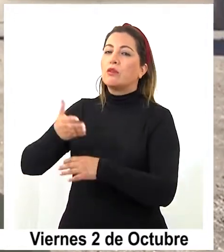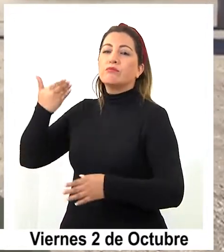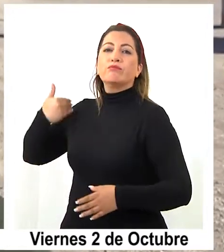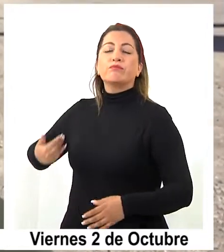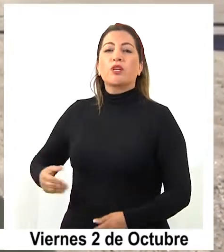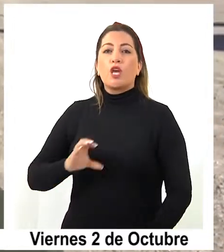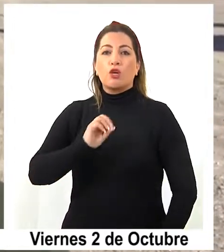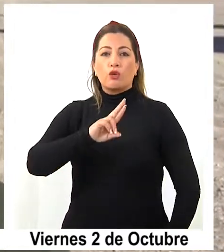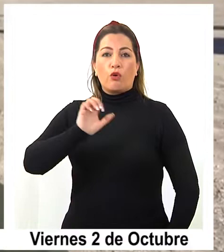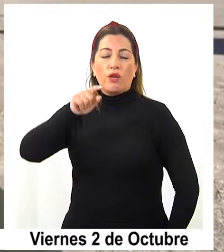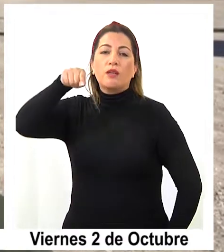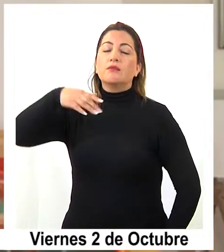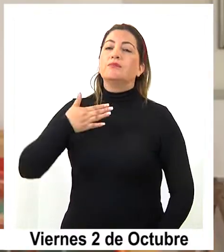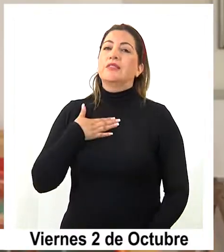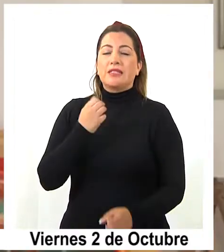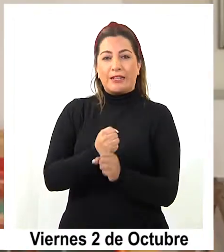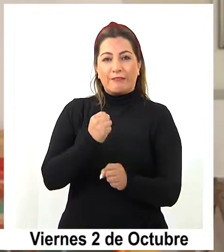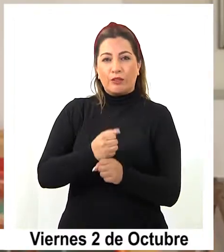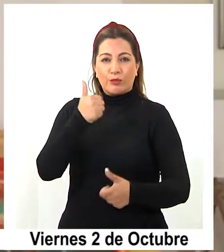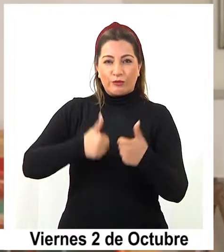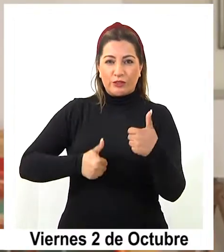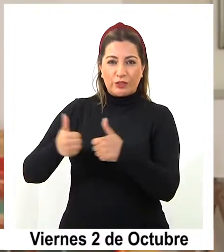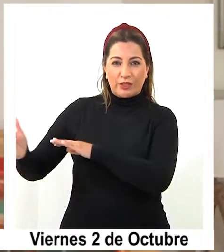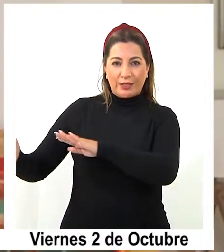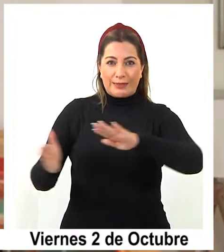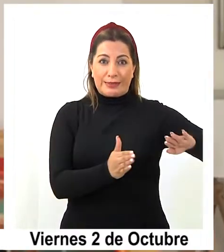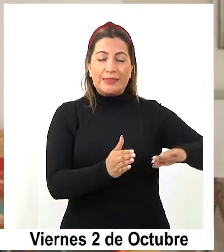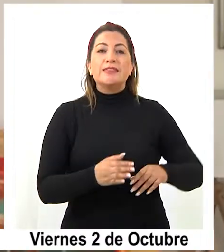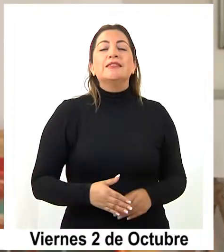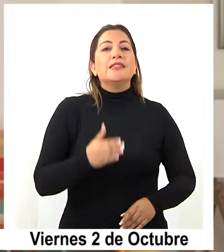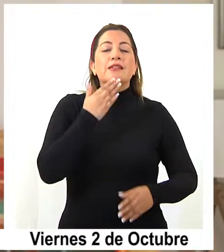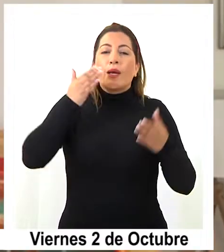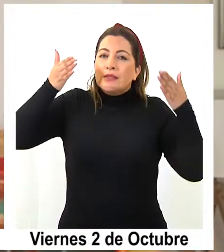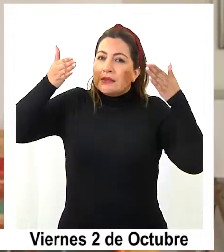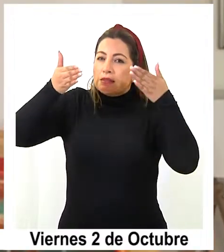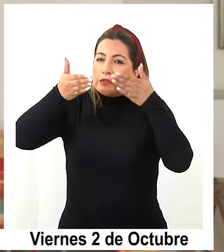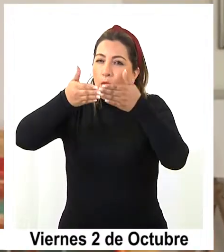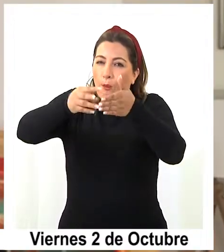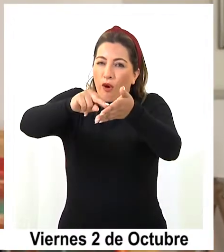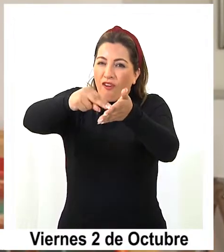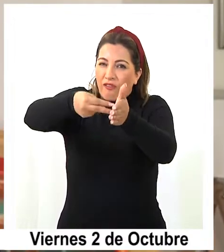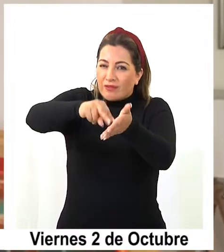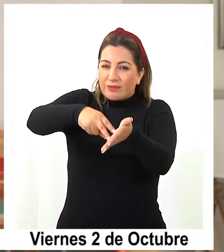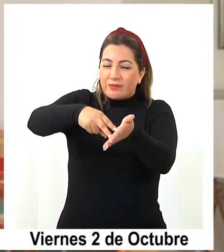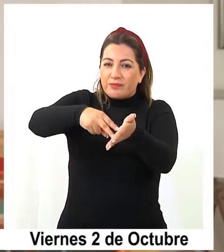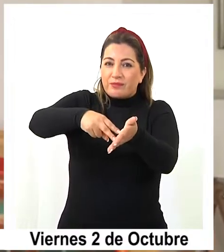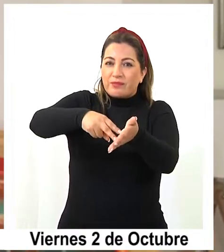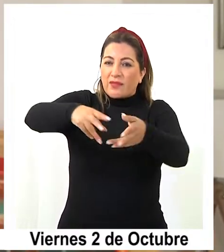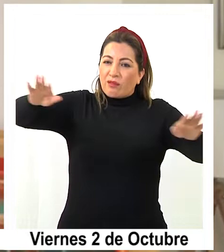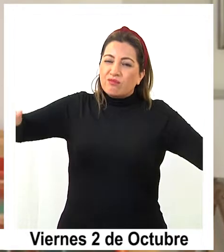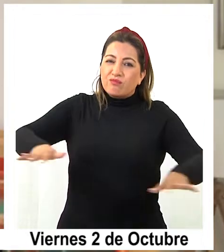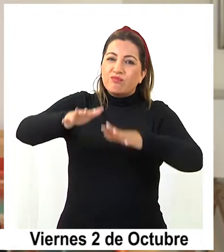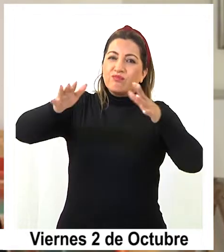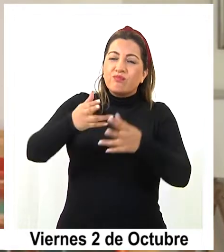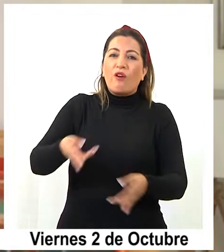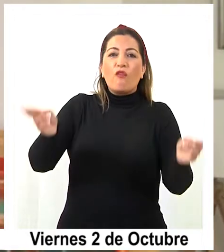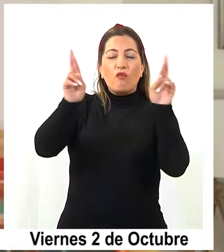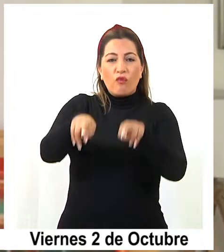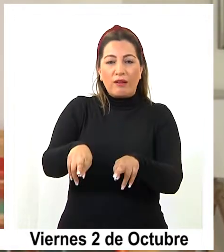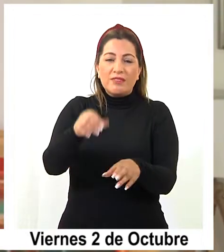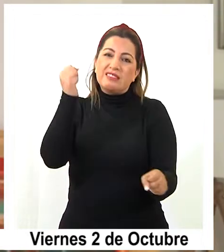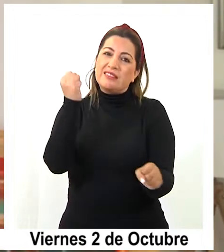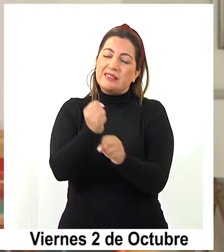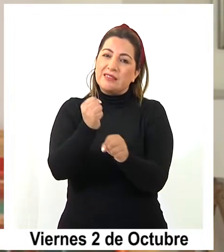de consejero en mi labor profesional. Va a estar centrada en los problemas que tienen que ver con la reactivación y la manera de